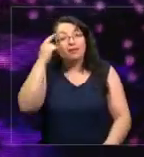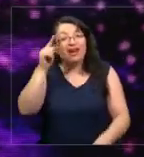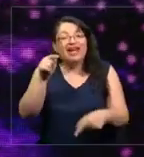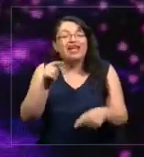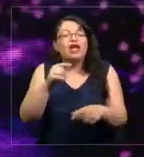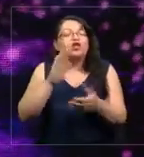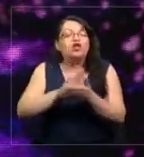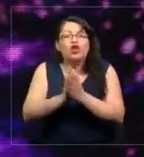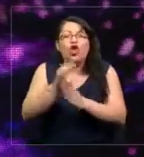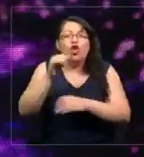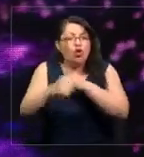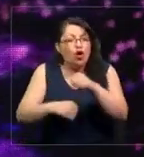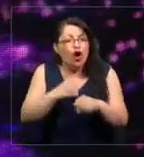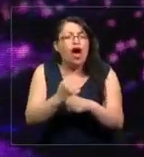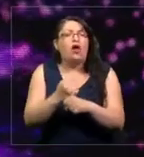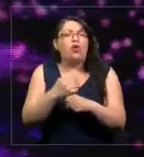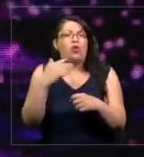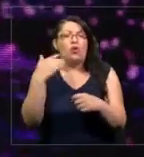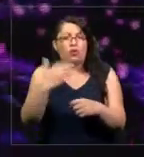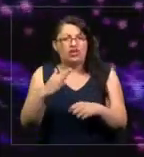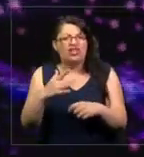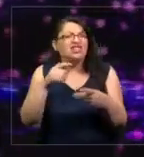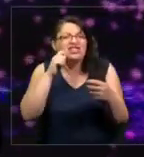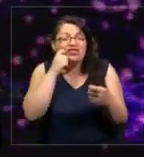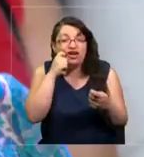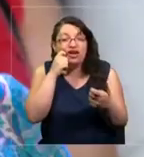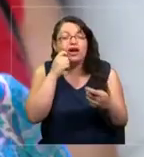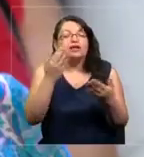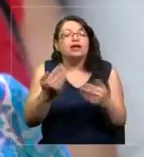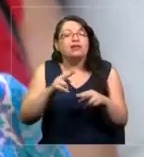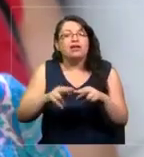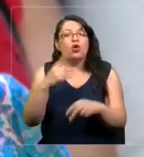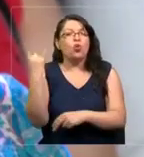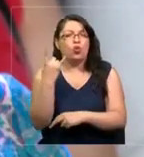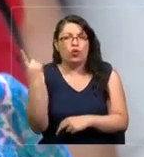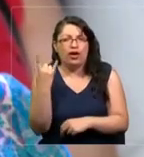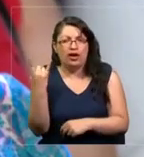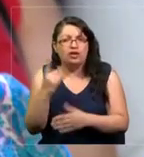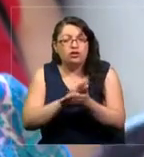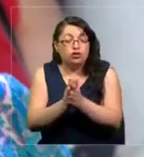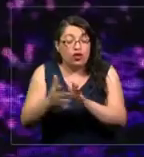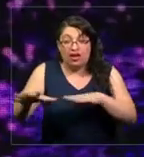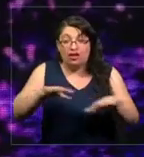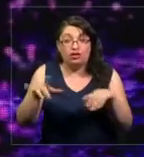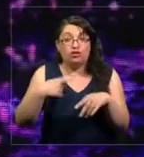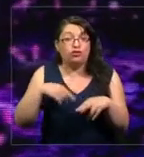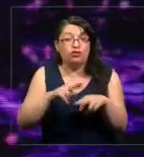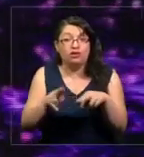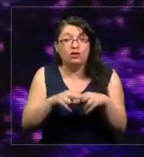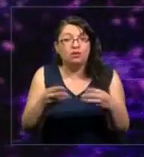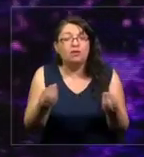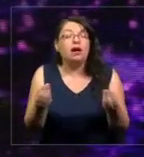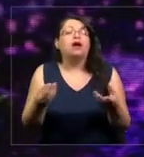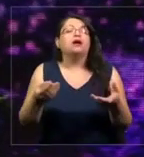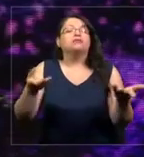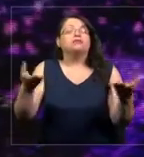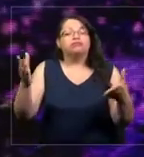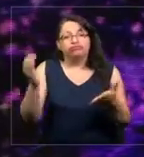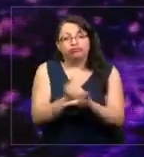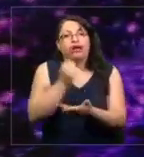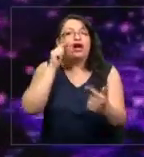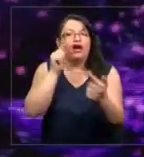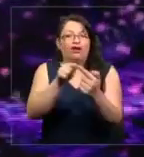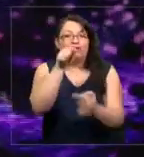importa. Es decir, un llamado a la urgencia de las acciones que tenemos que implementar para lograr esta meta.